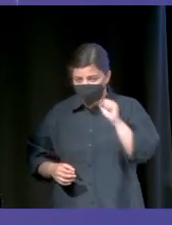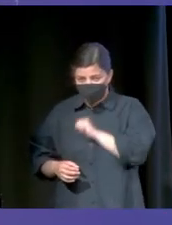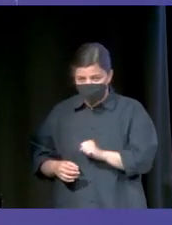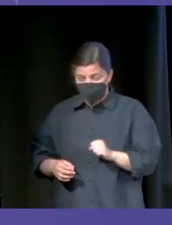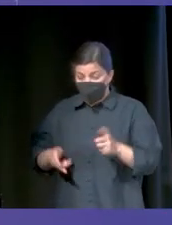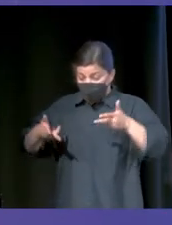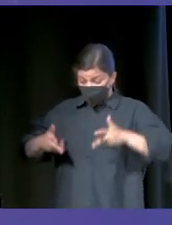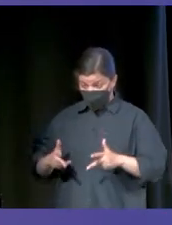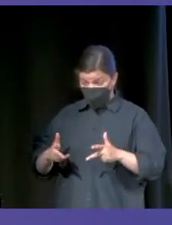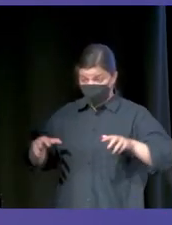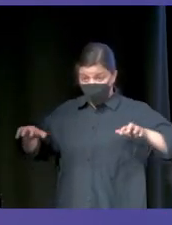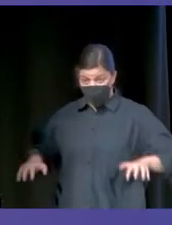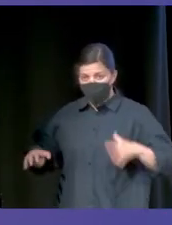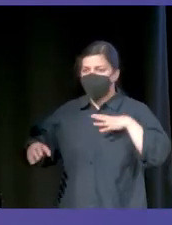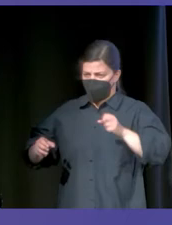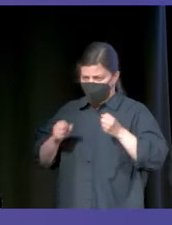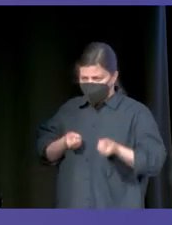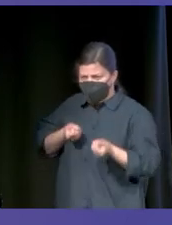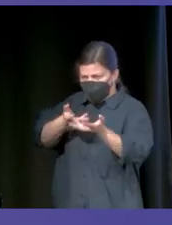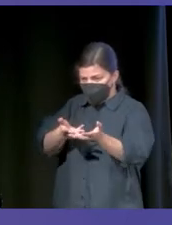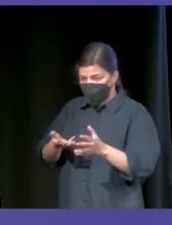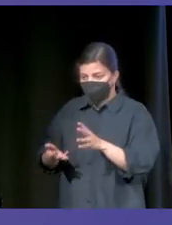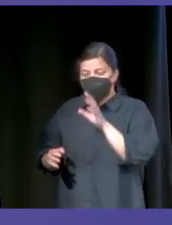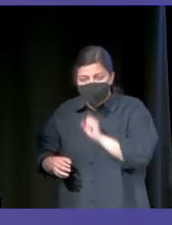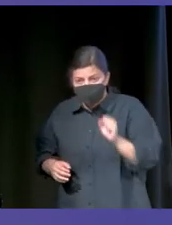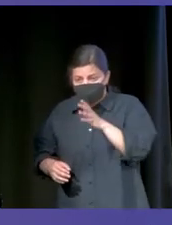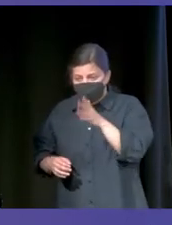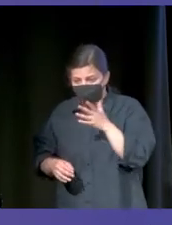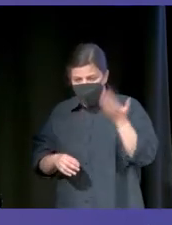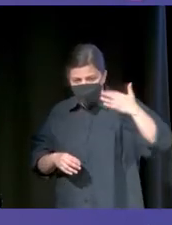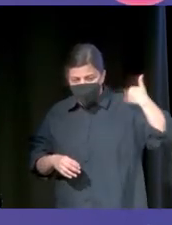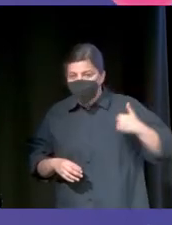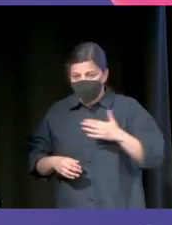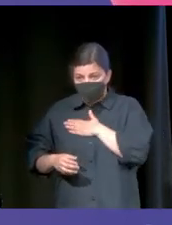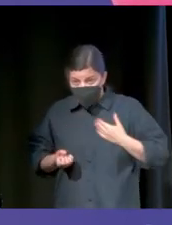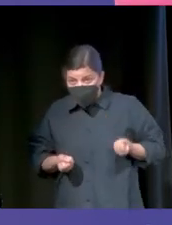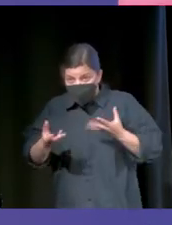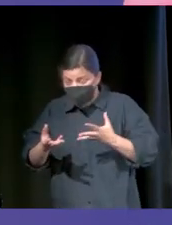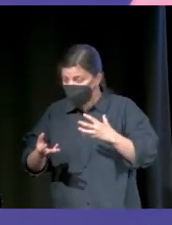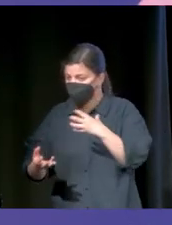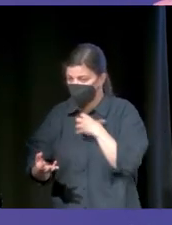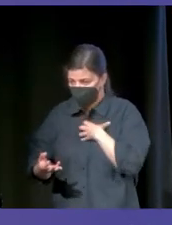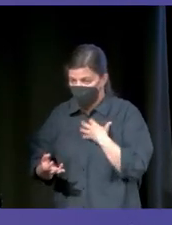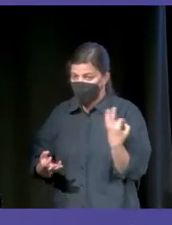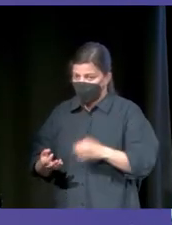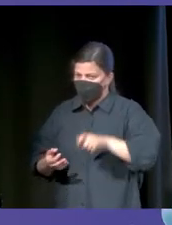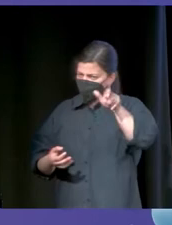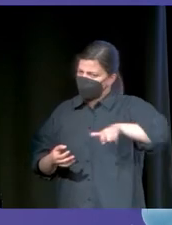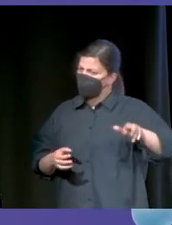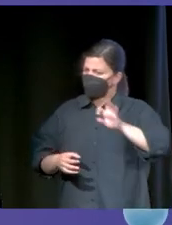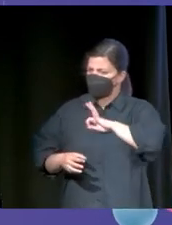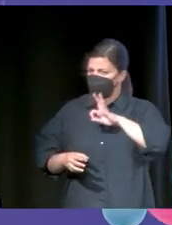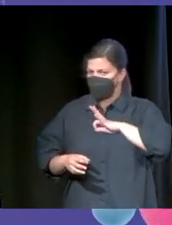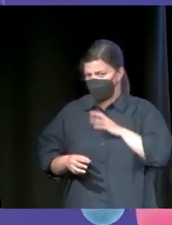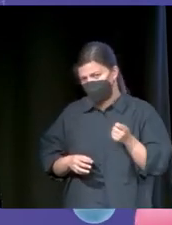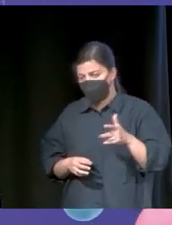el sofá tirado poder divulgar. Esto es algo maravilloso porque durante mucho tiempo quien quería comunicar de entrada no podía. Tenía que venir alguien, unos pocos señores. No